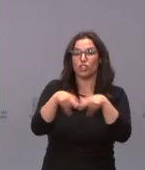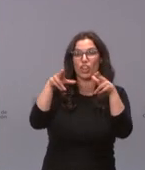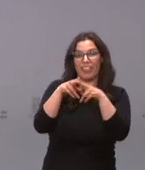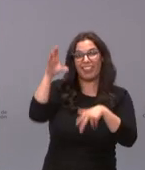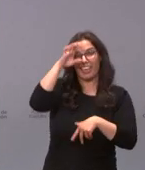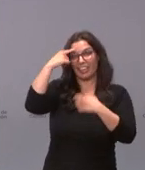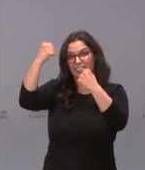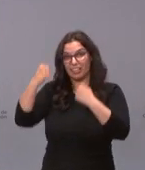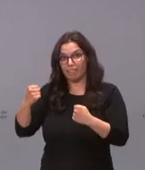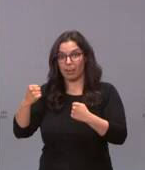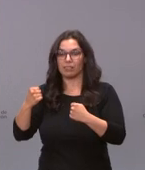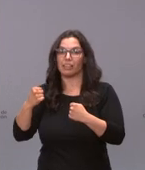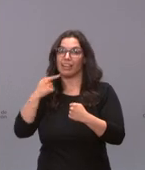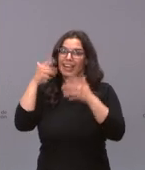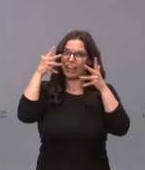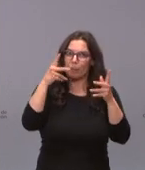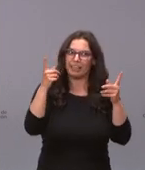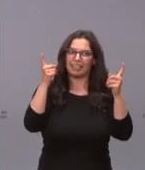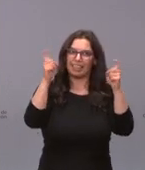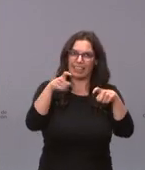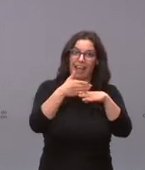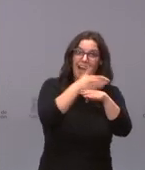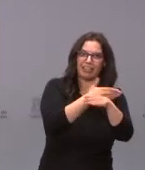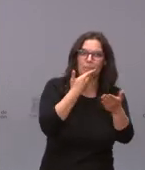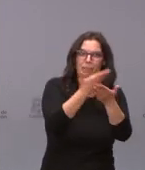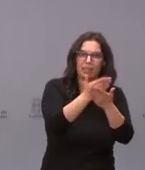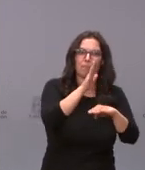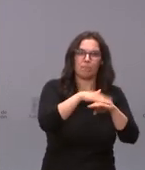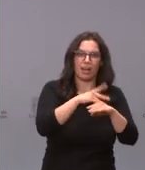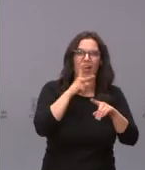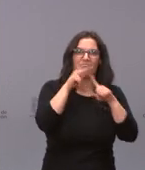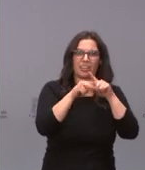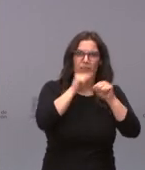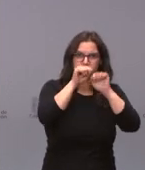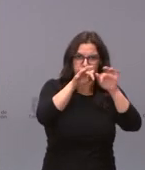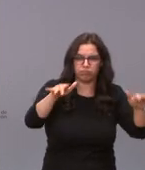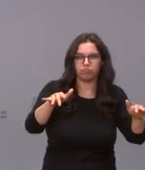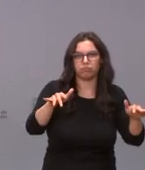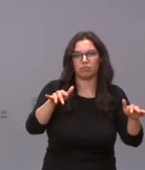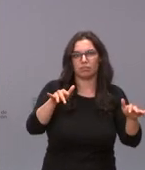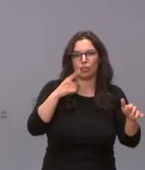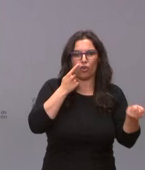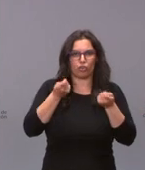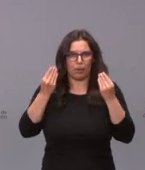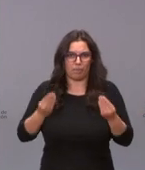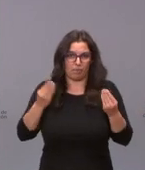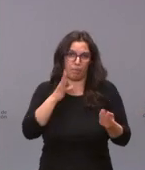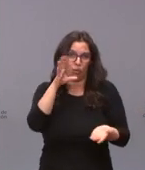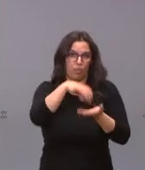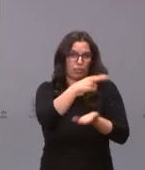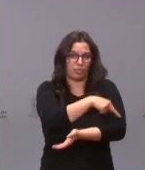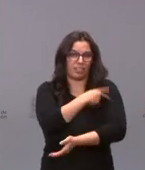funcionamiento durante la pandemia para intentar evitar el riesgo de transmisión que se produce en los centros sanitarios